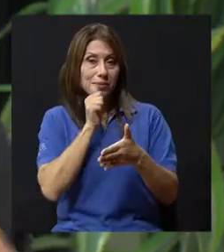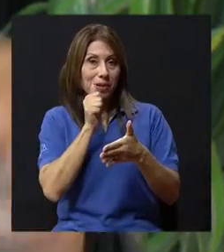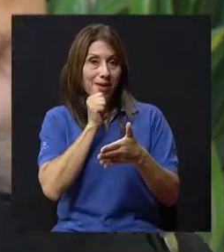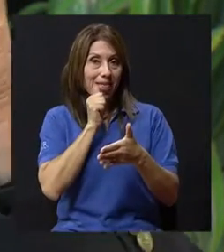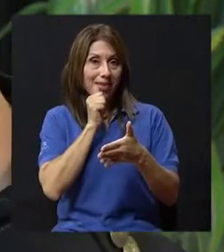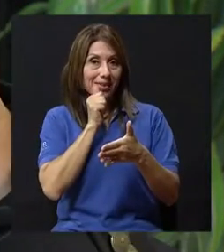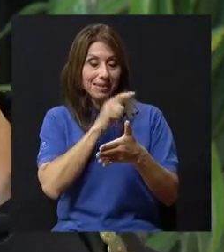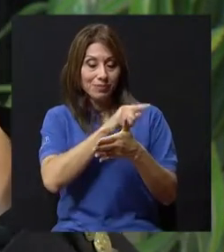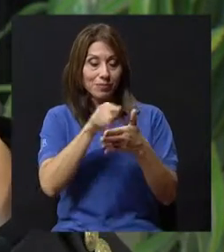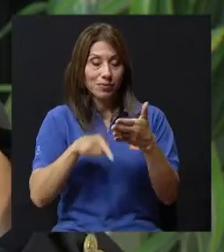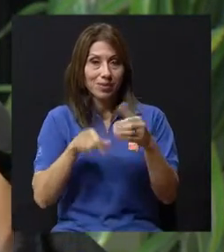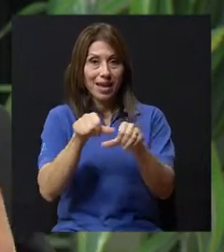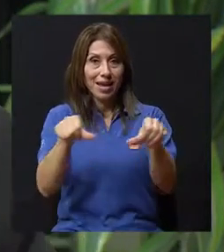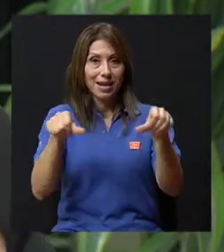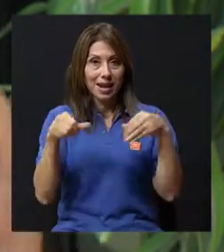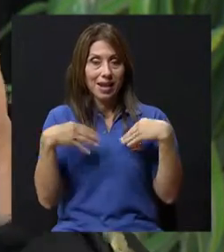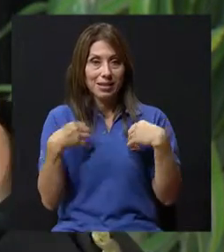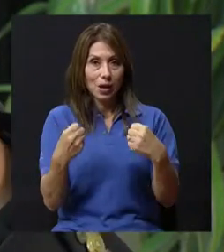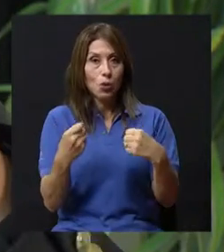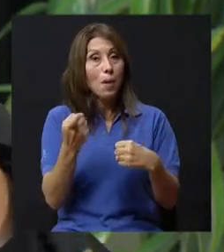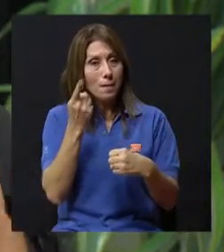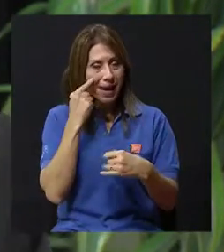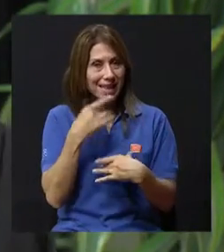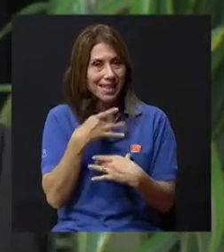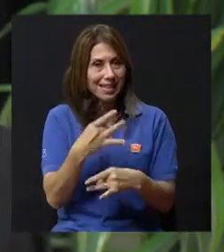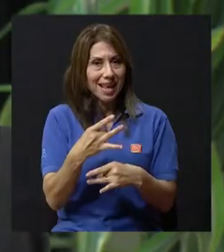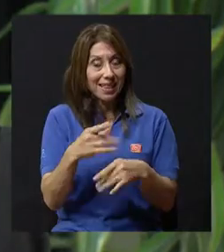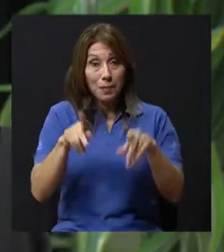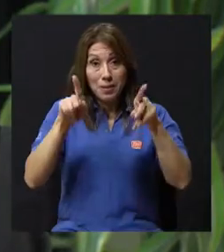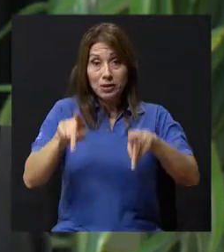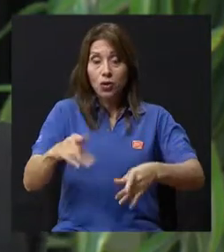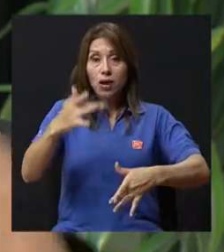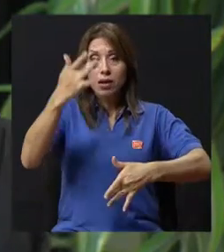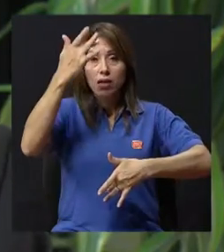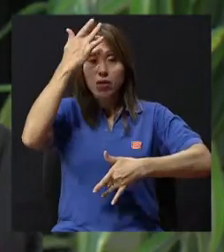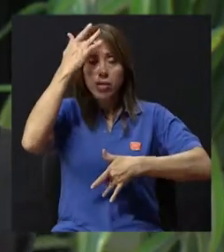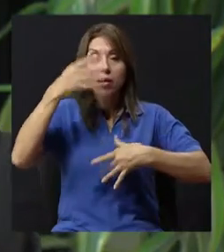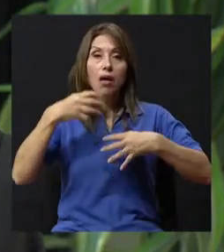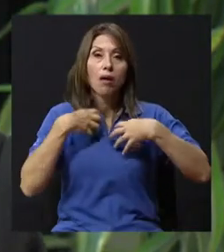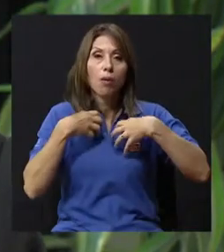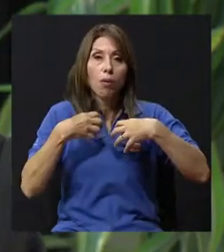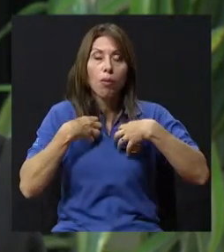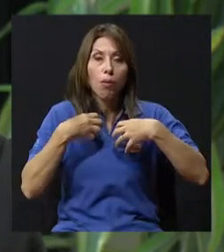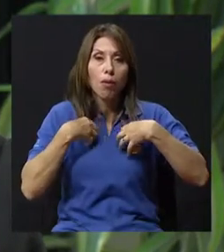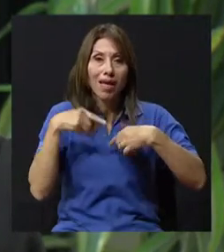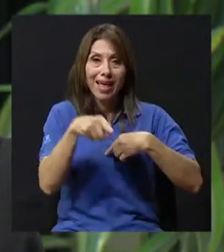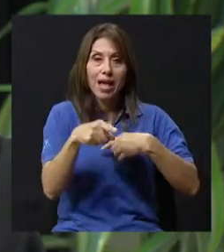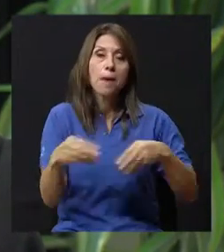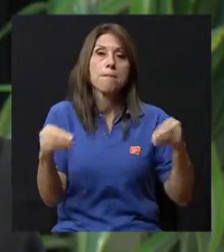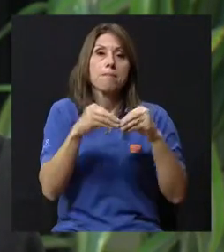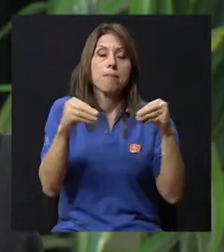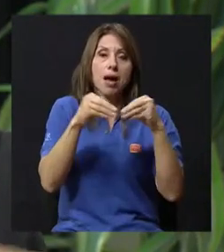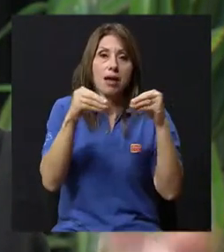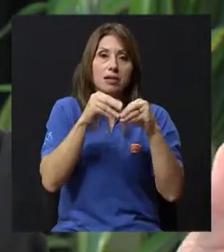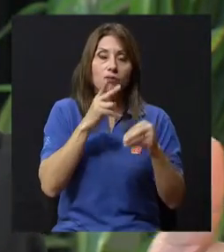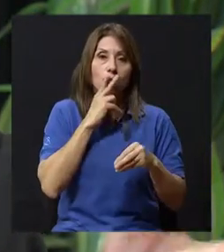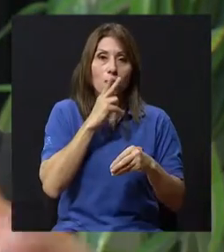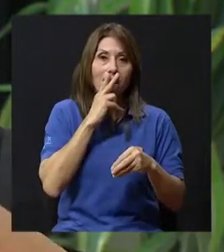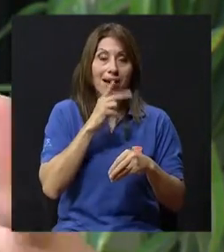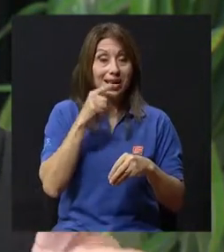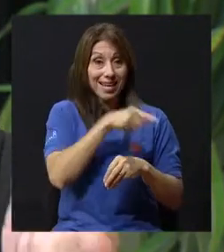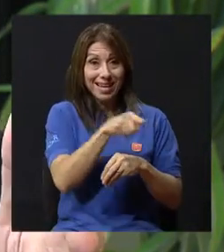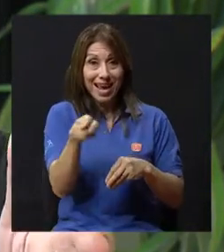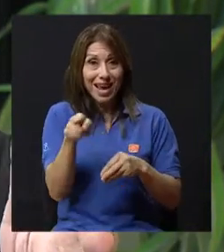interesante. Los pacientes asmáticos eran los que más fumaban. Y eso que eran